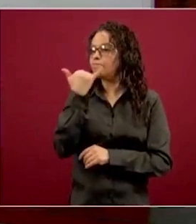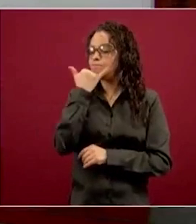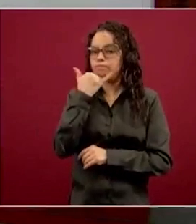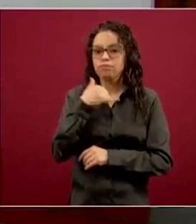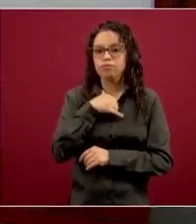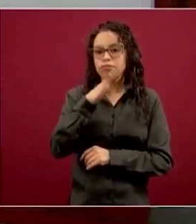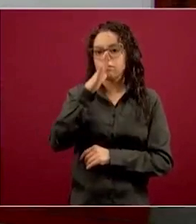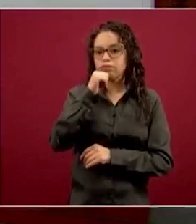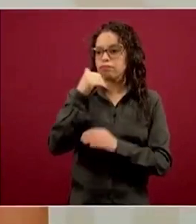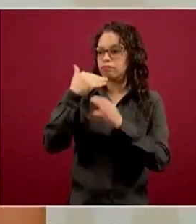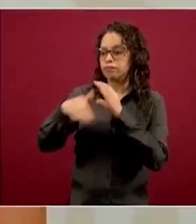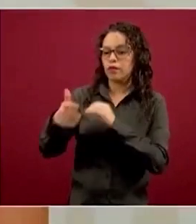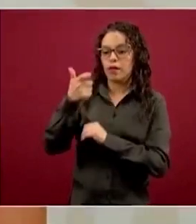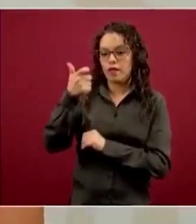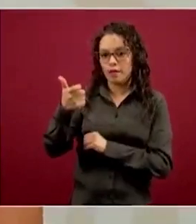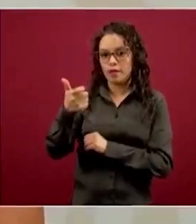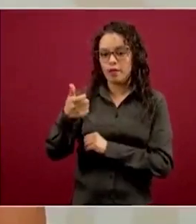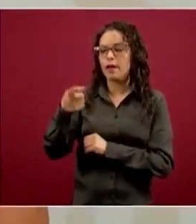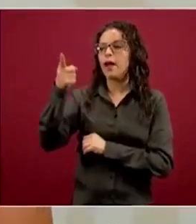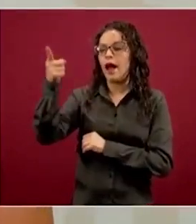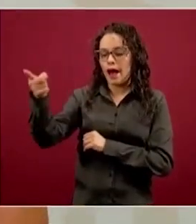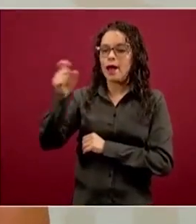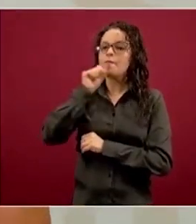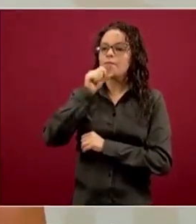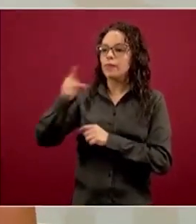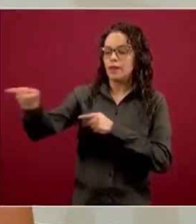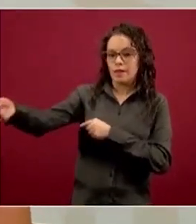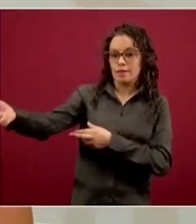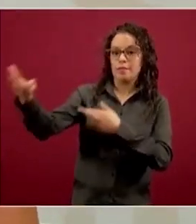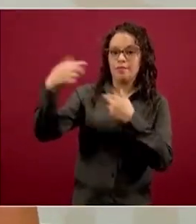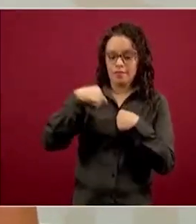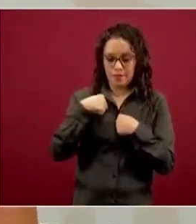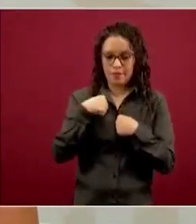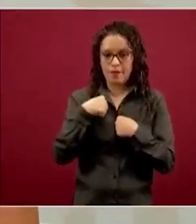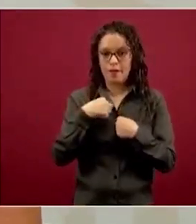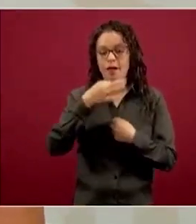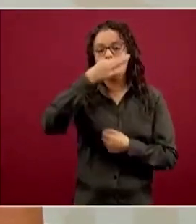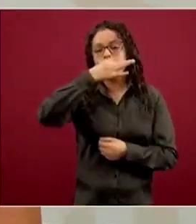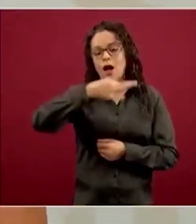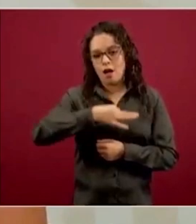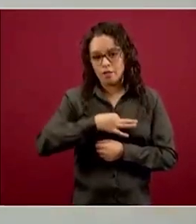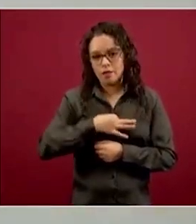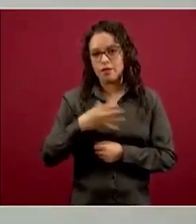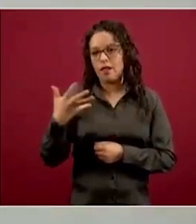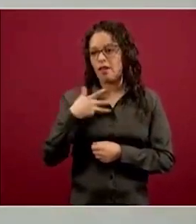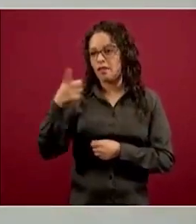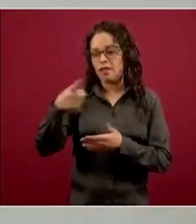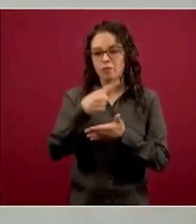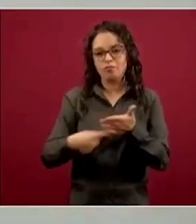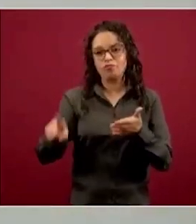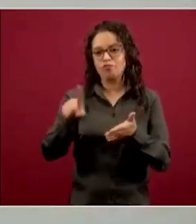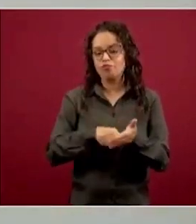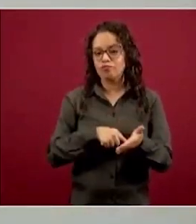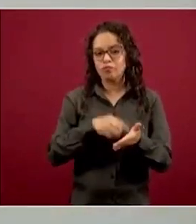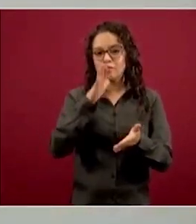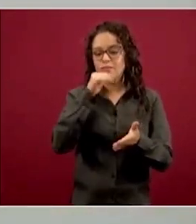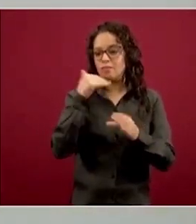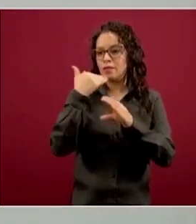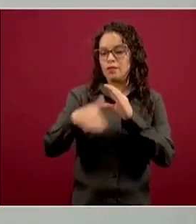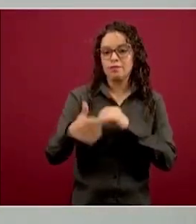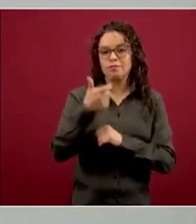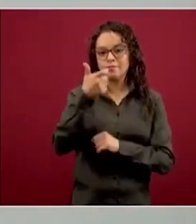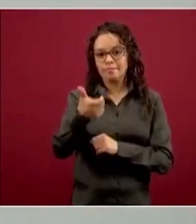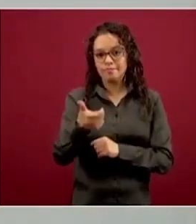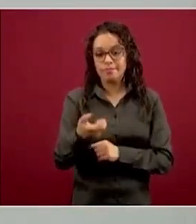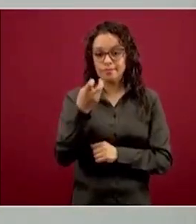y Banco de México a su vez nos informa los rechazos, cosa que también estaremos aquí informando. Y bueno, para los que no se han registrado es